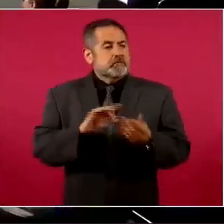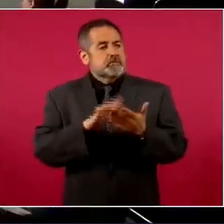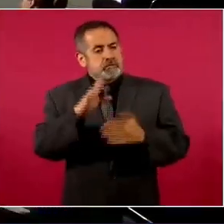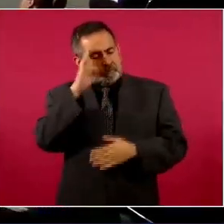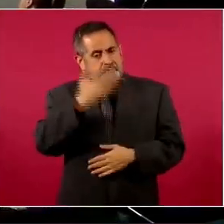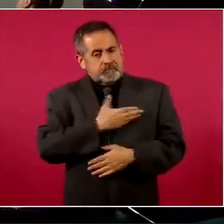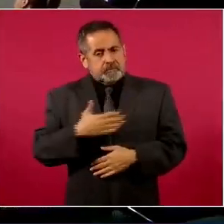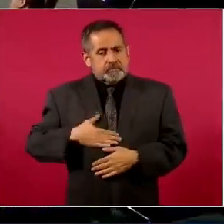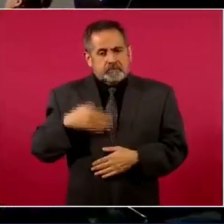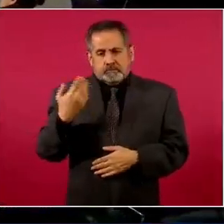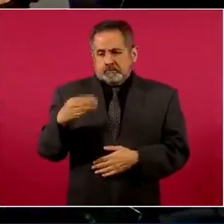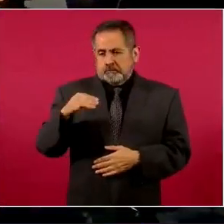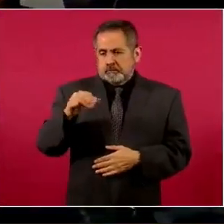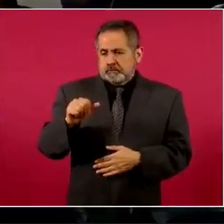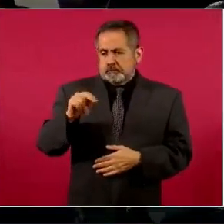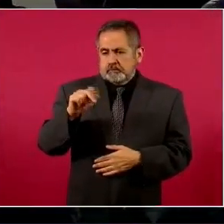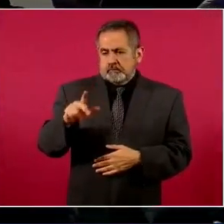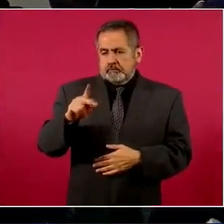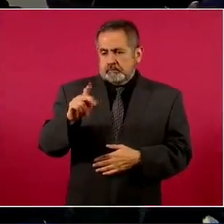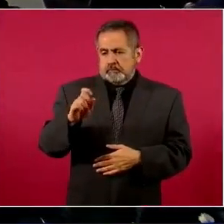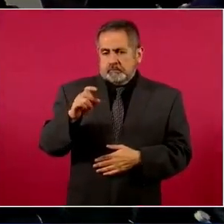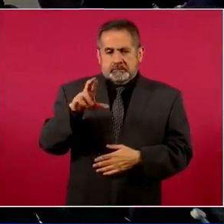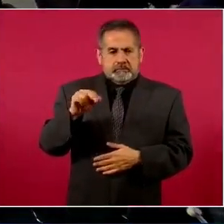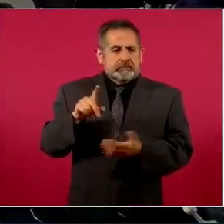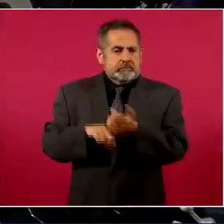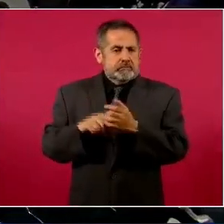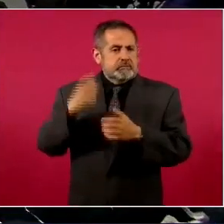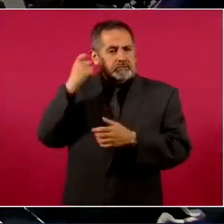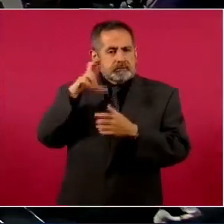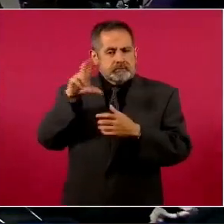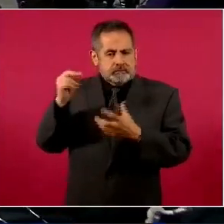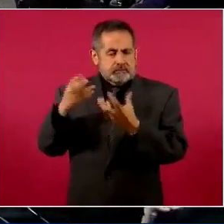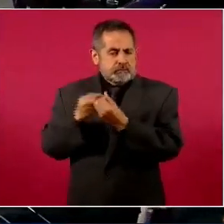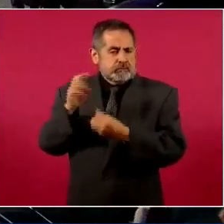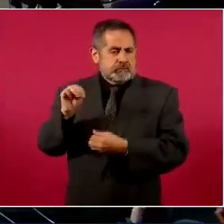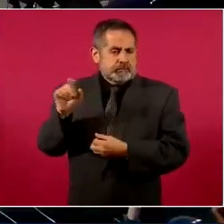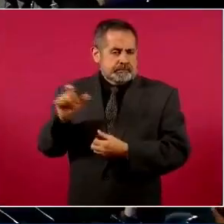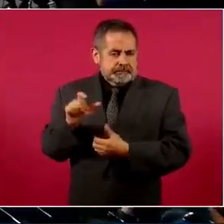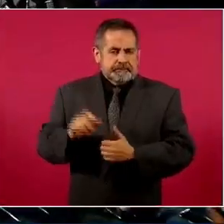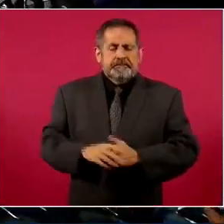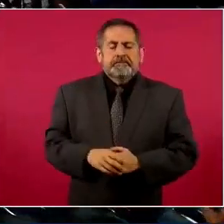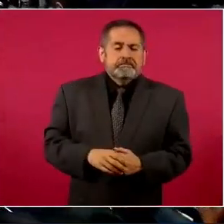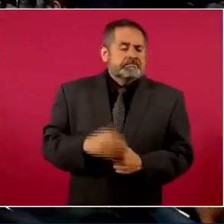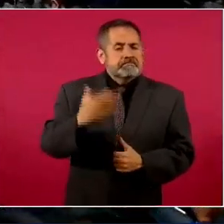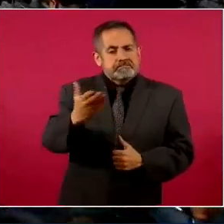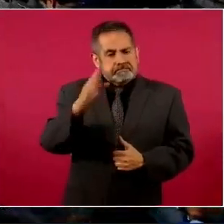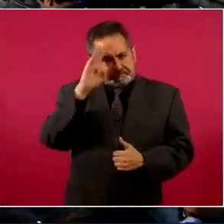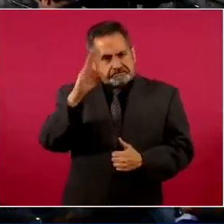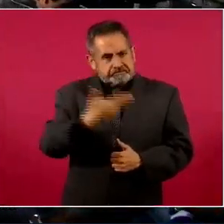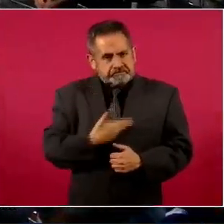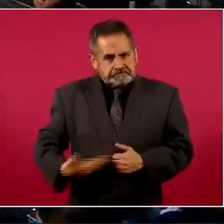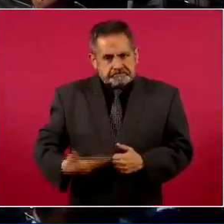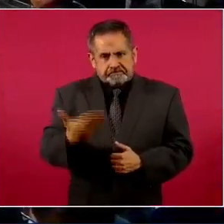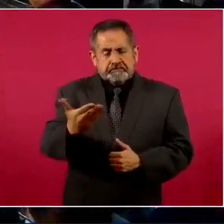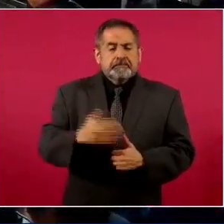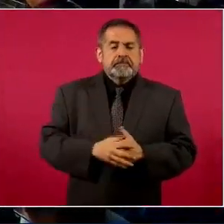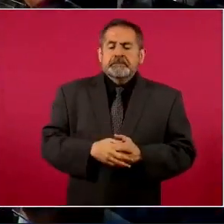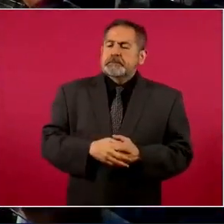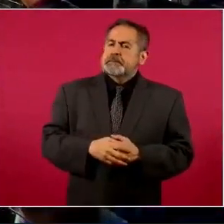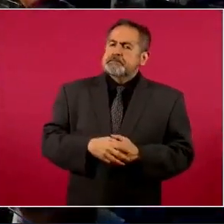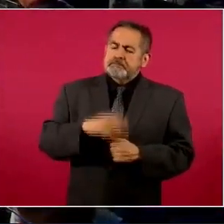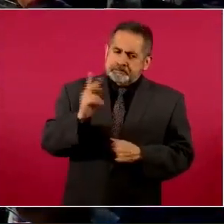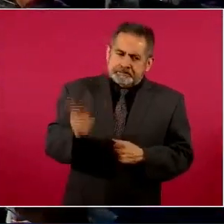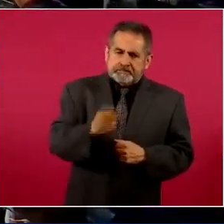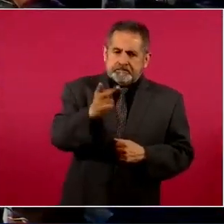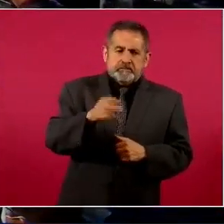Señor presidente, Manuel Pedrero para el Quintana Roo MX y los reporteros MX. Señor presidente, esta pregunta es en torno